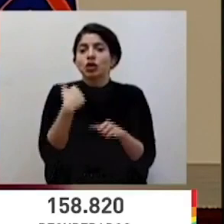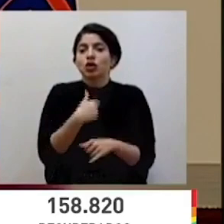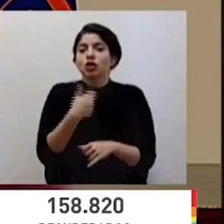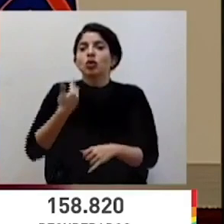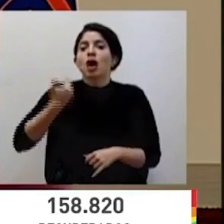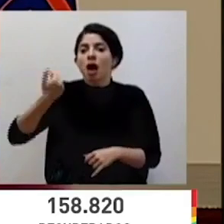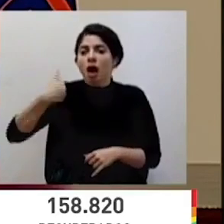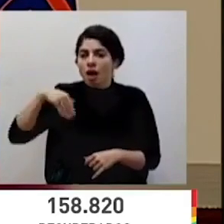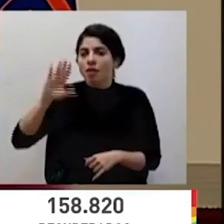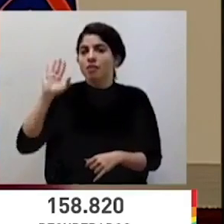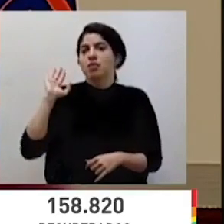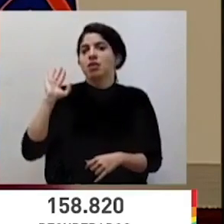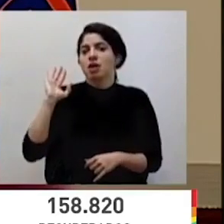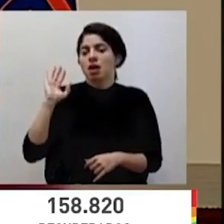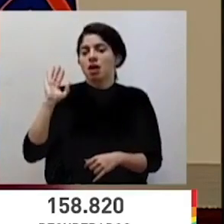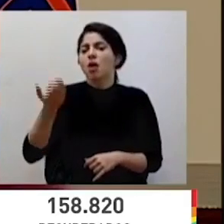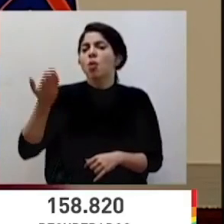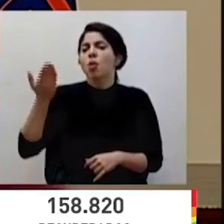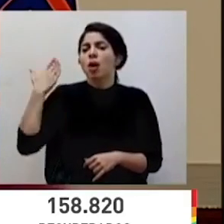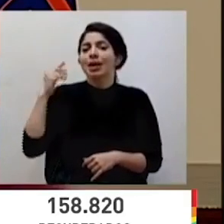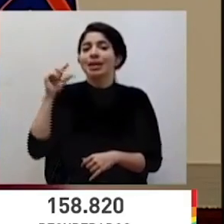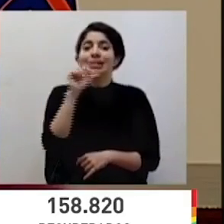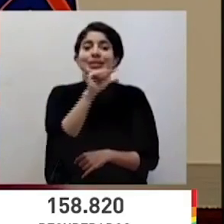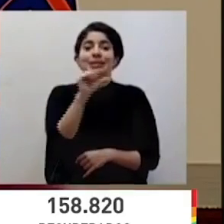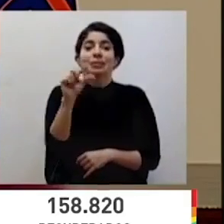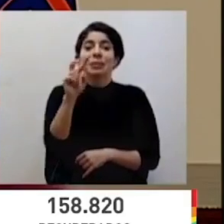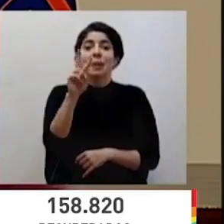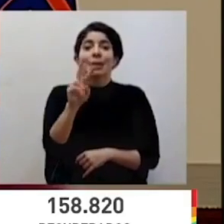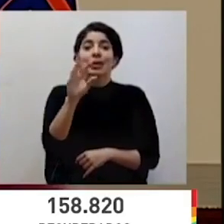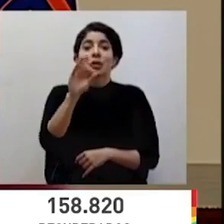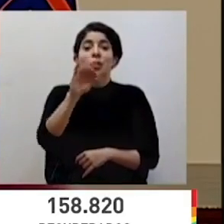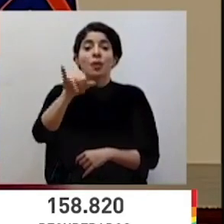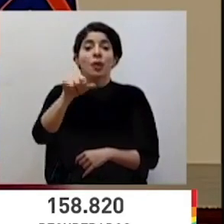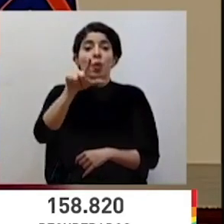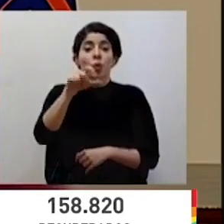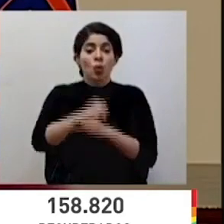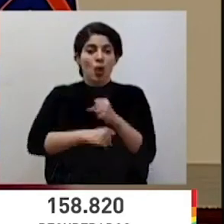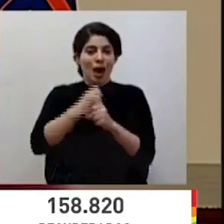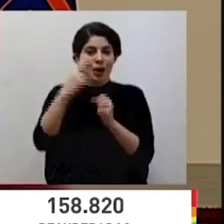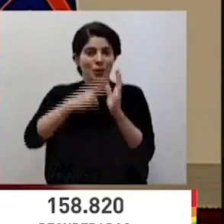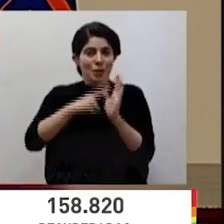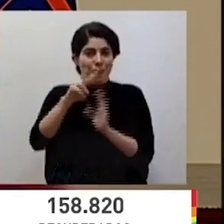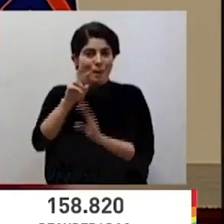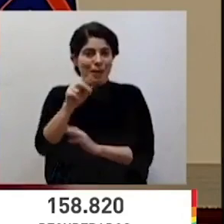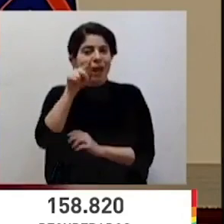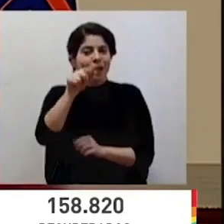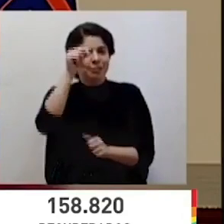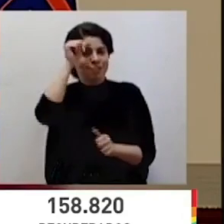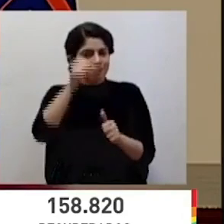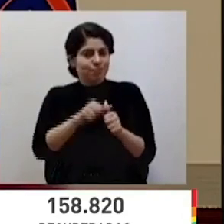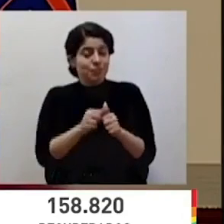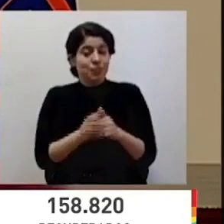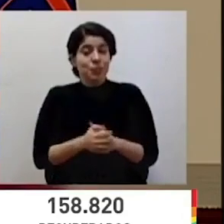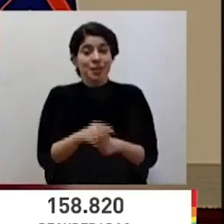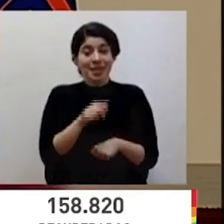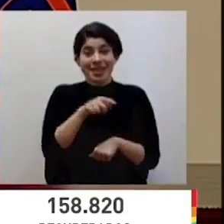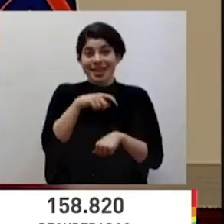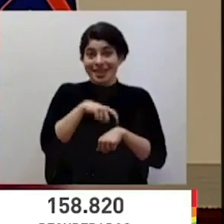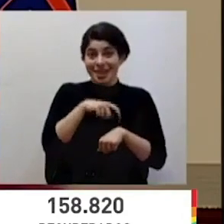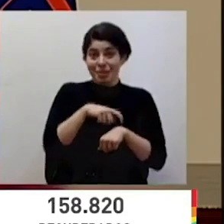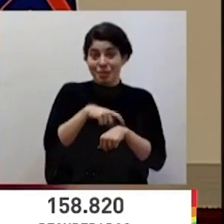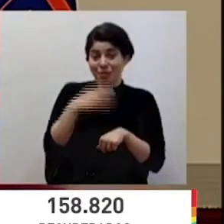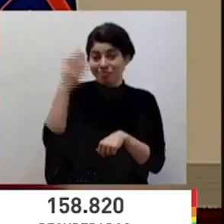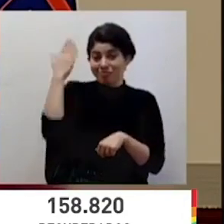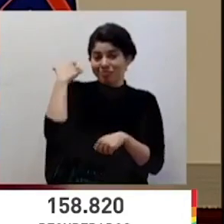aproximadamente para la semana del 29 de julio del 2020. Recordemos que en este periodo,